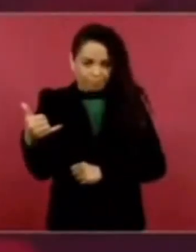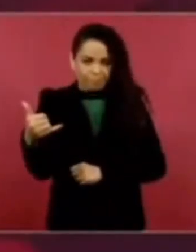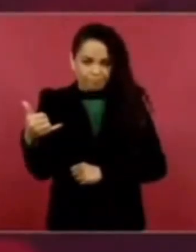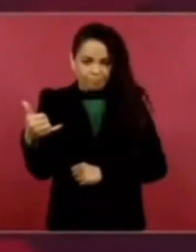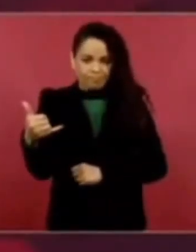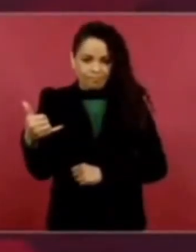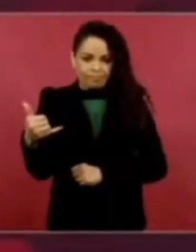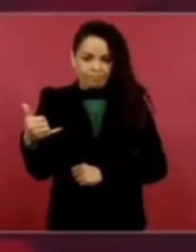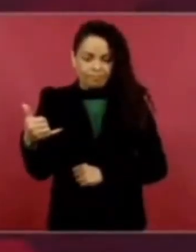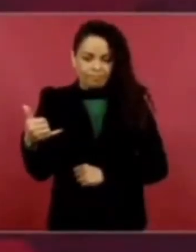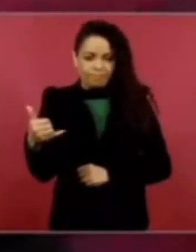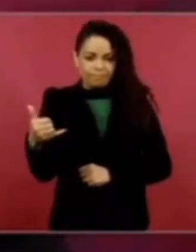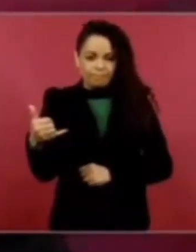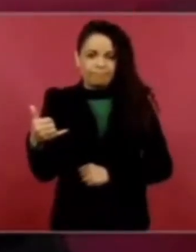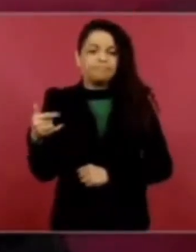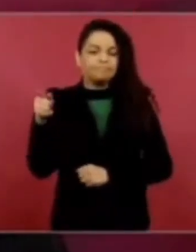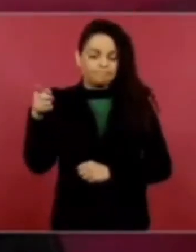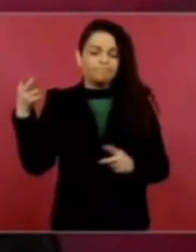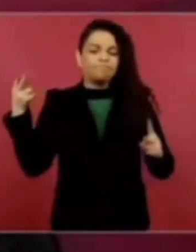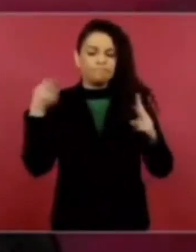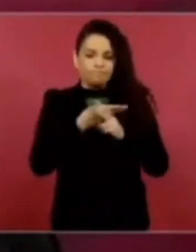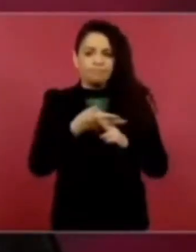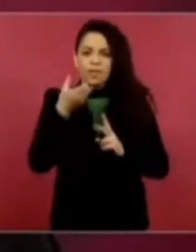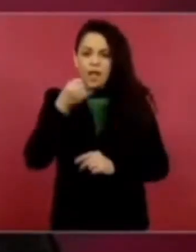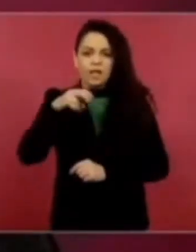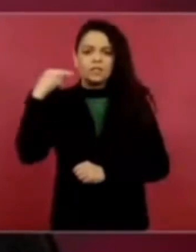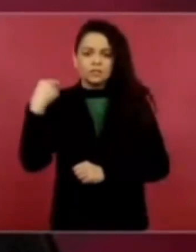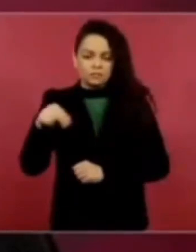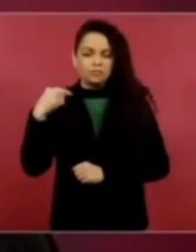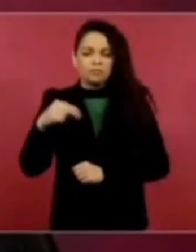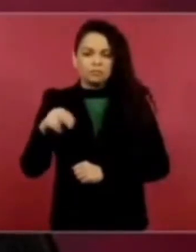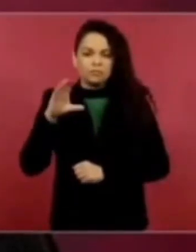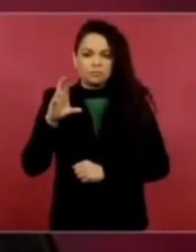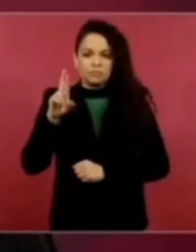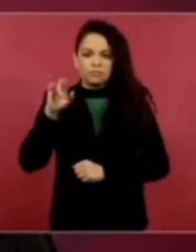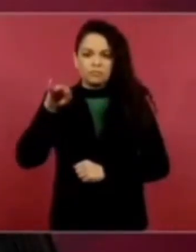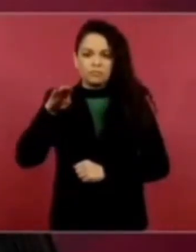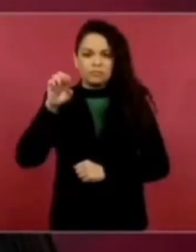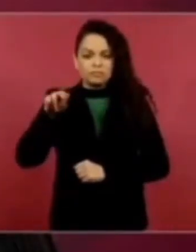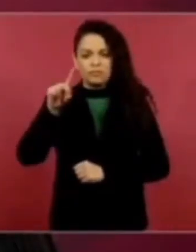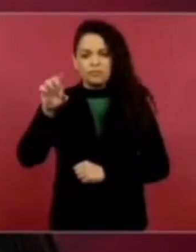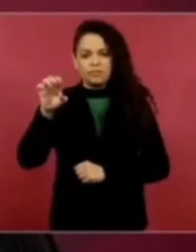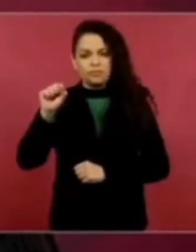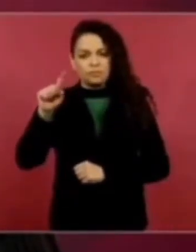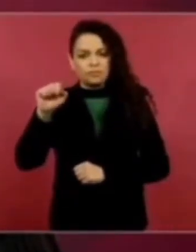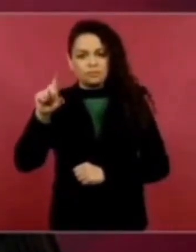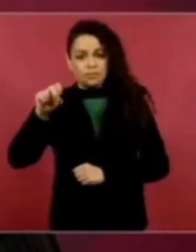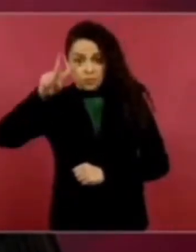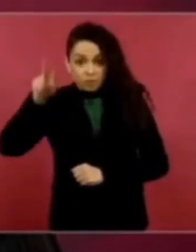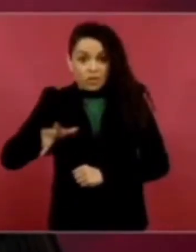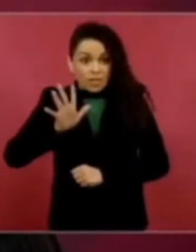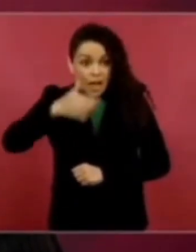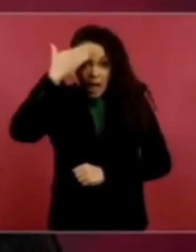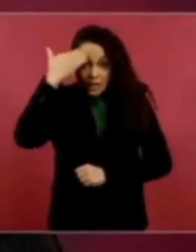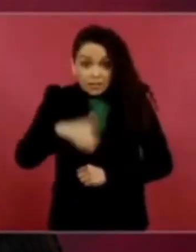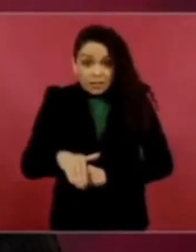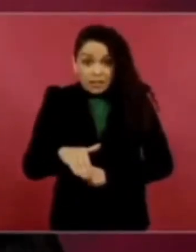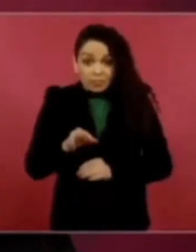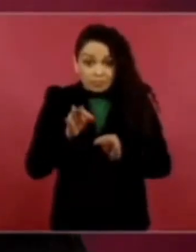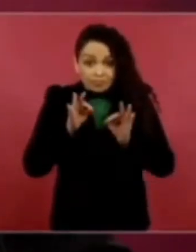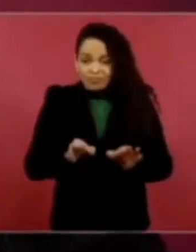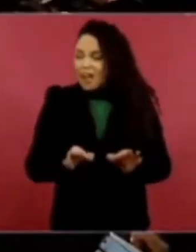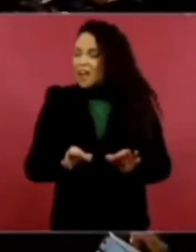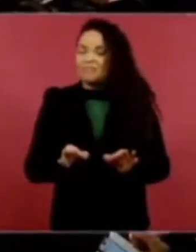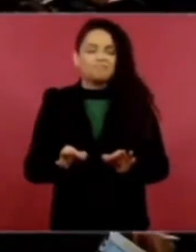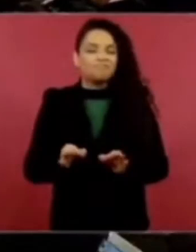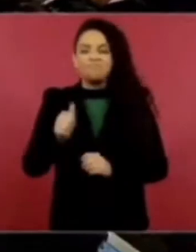Y no se supo bien. Entonces, pues